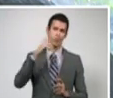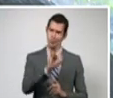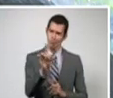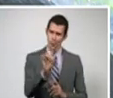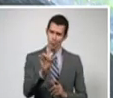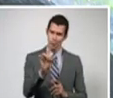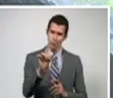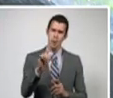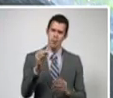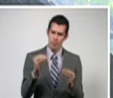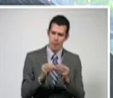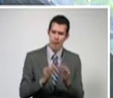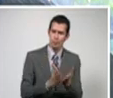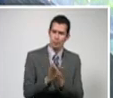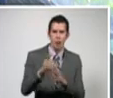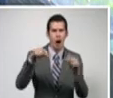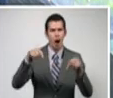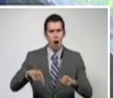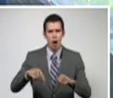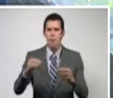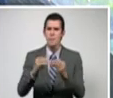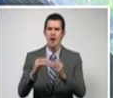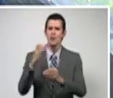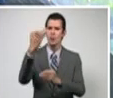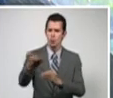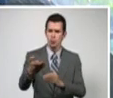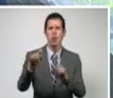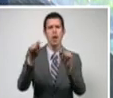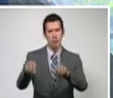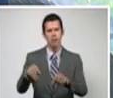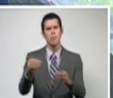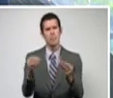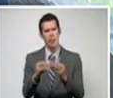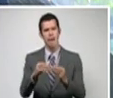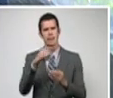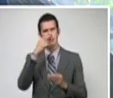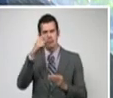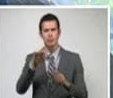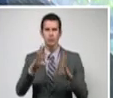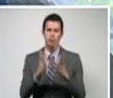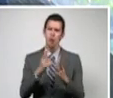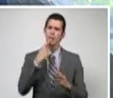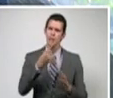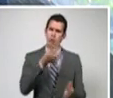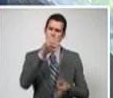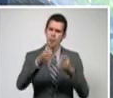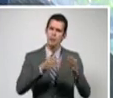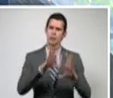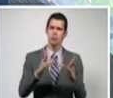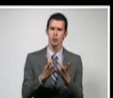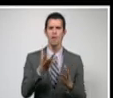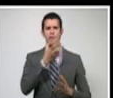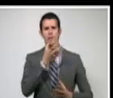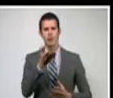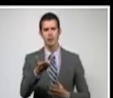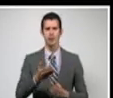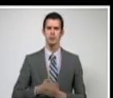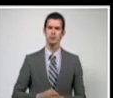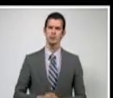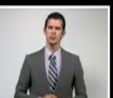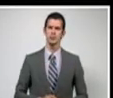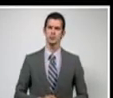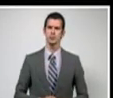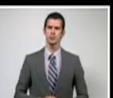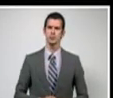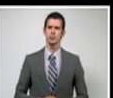amplitud, en una convocatoria sin precedentes a la participación que mantiene plena vigencia. El